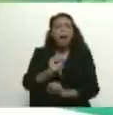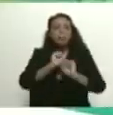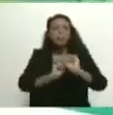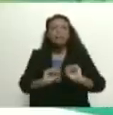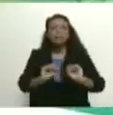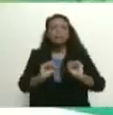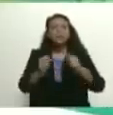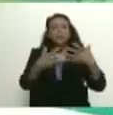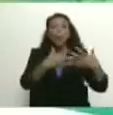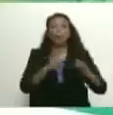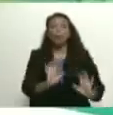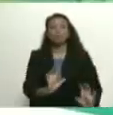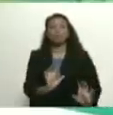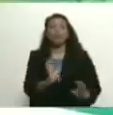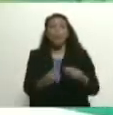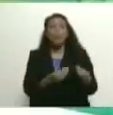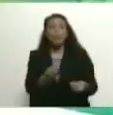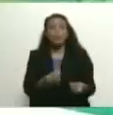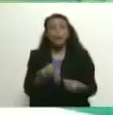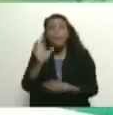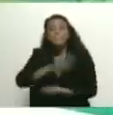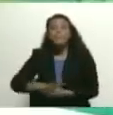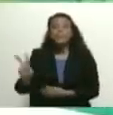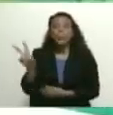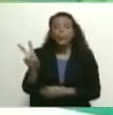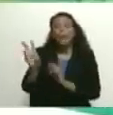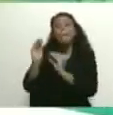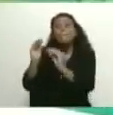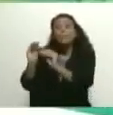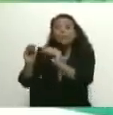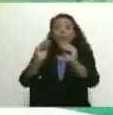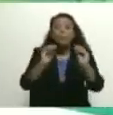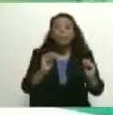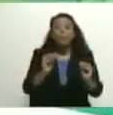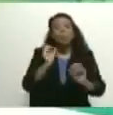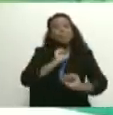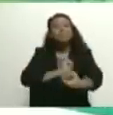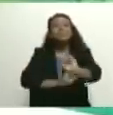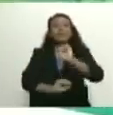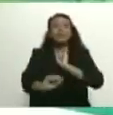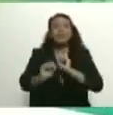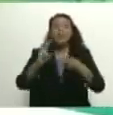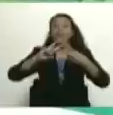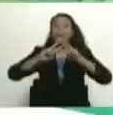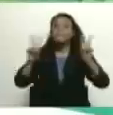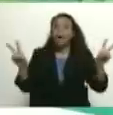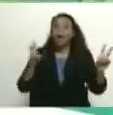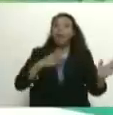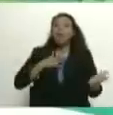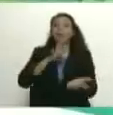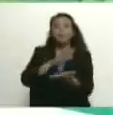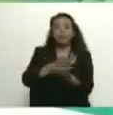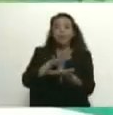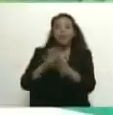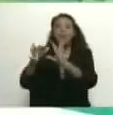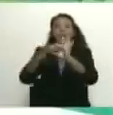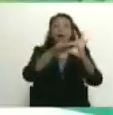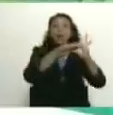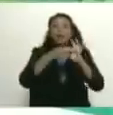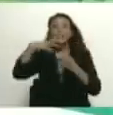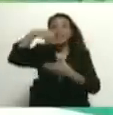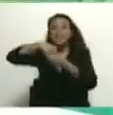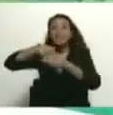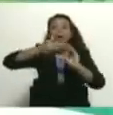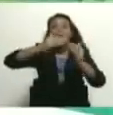su soberanía y su paz. Yo llamo al pueblo de Venezuela a defender la paz, la soberanía, la unión interna.